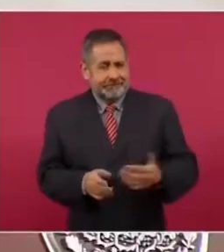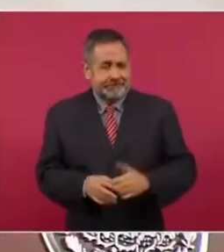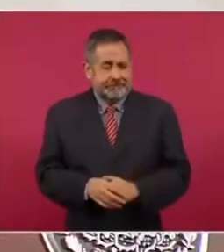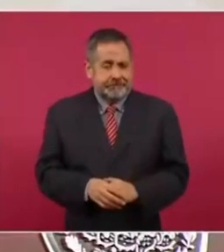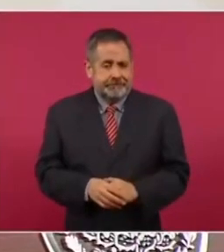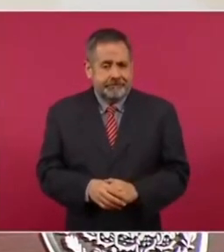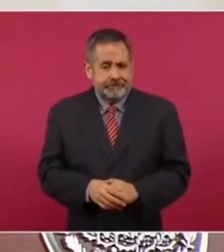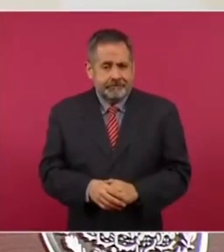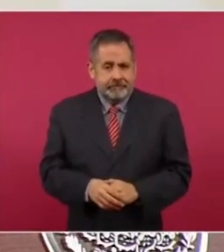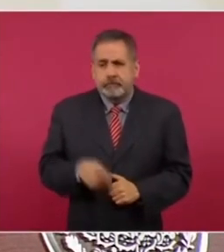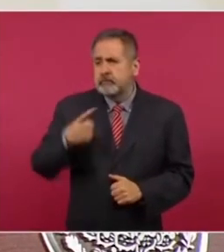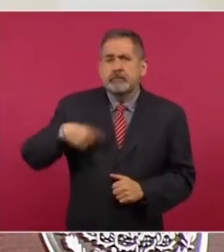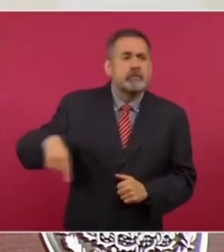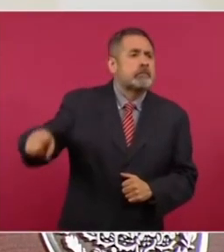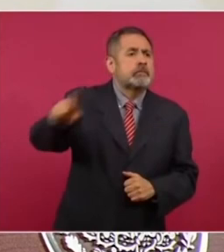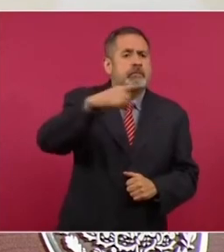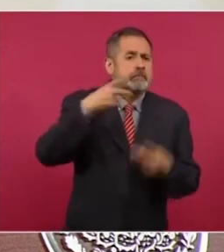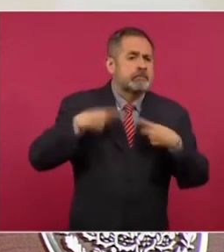eso no lo saben